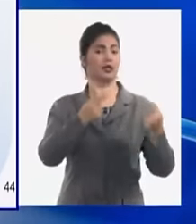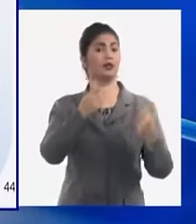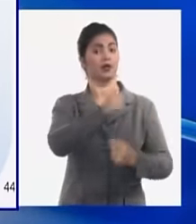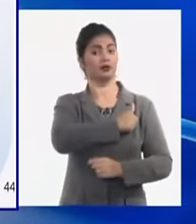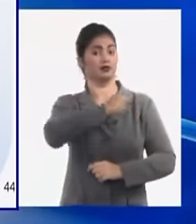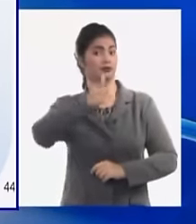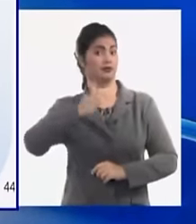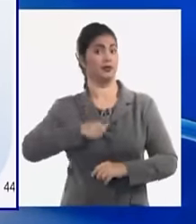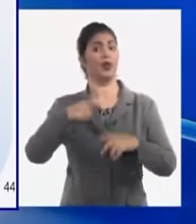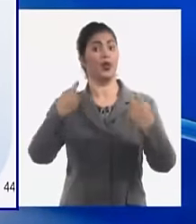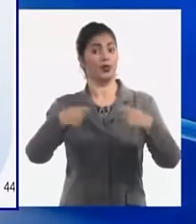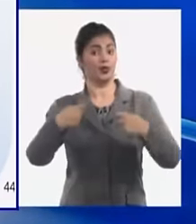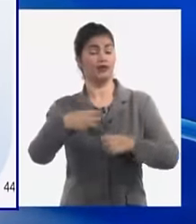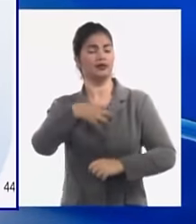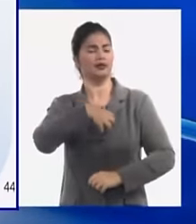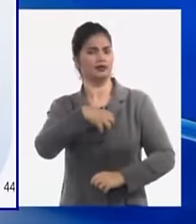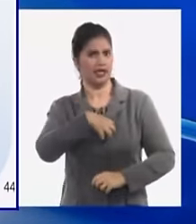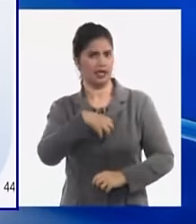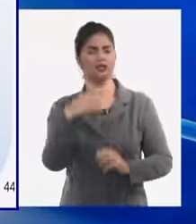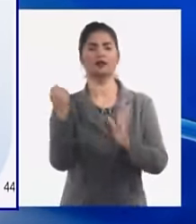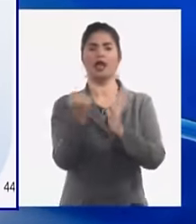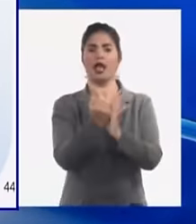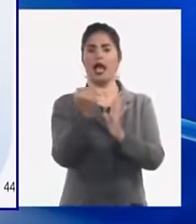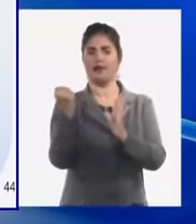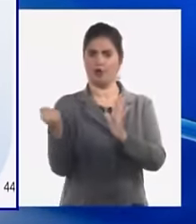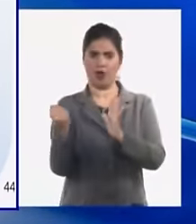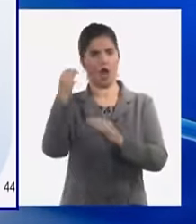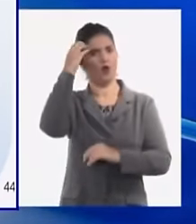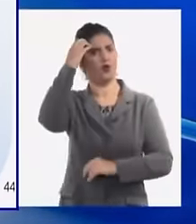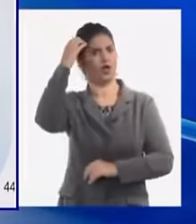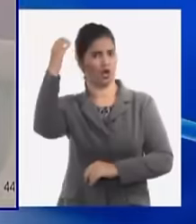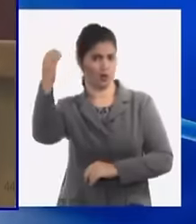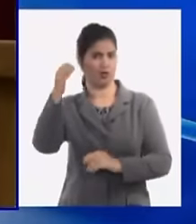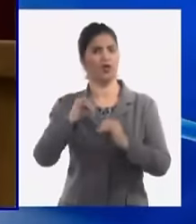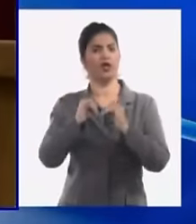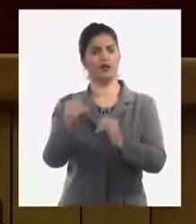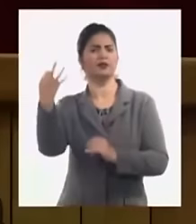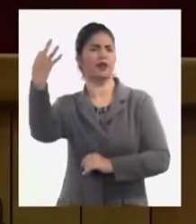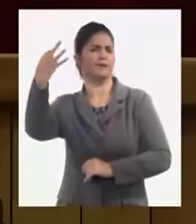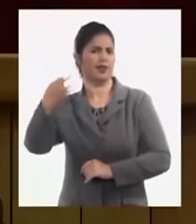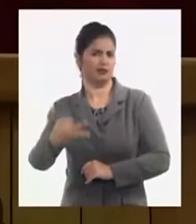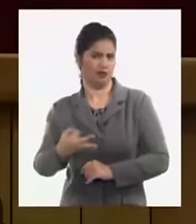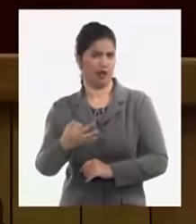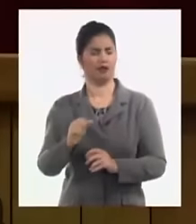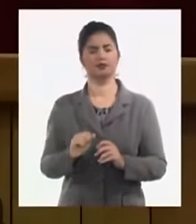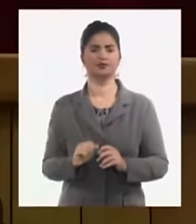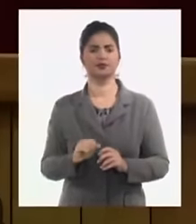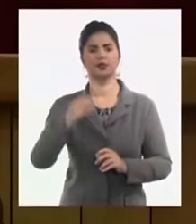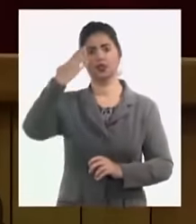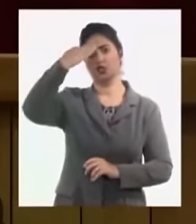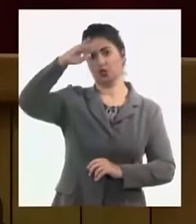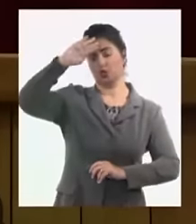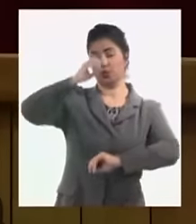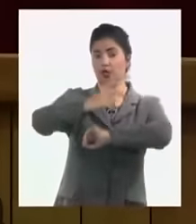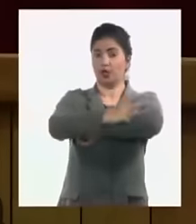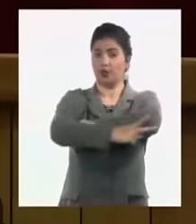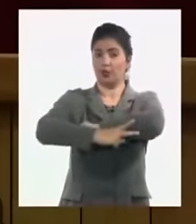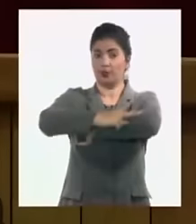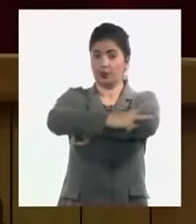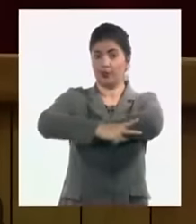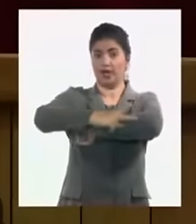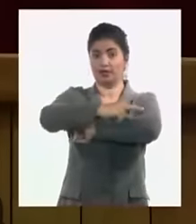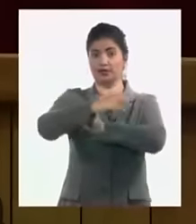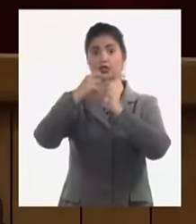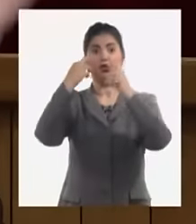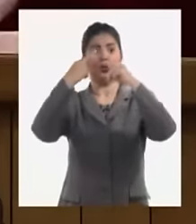y declarar los fondos reales nosotros somos un país que estamos en una